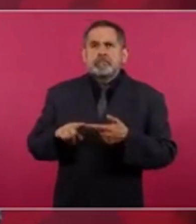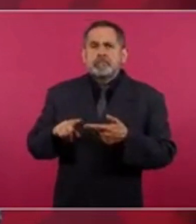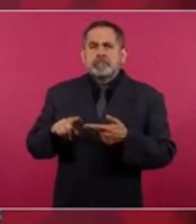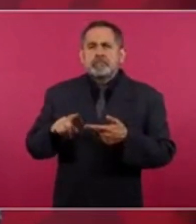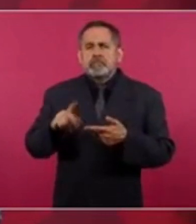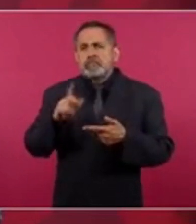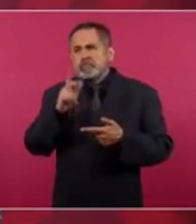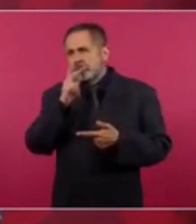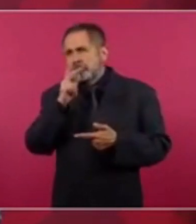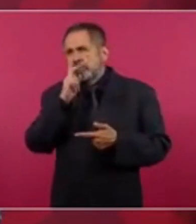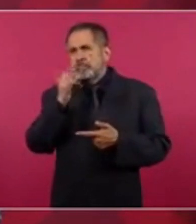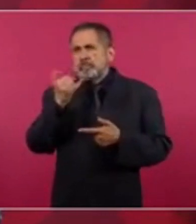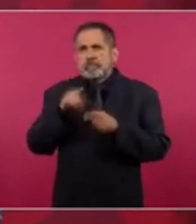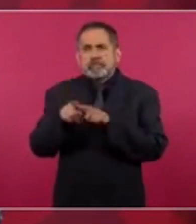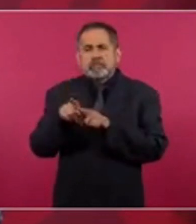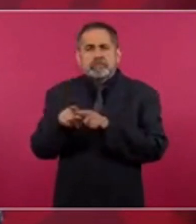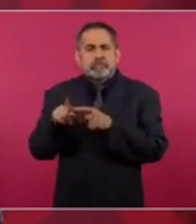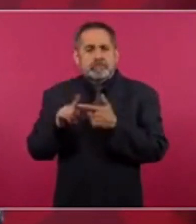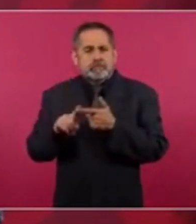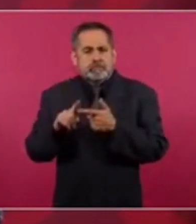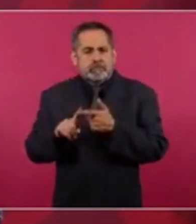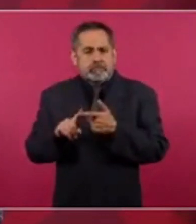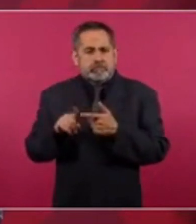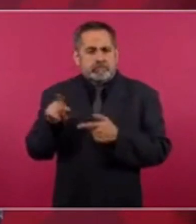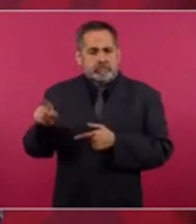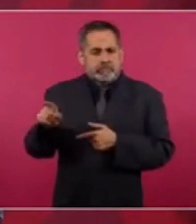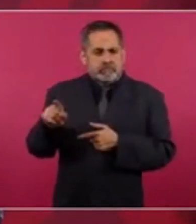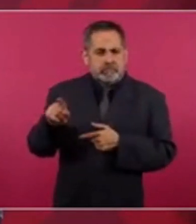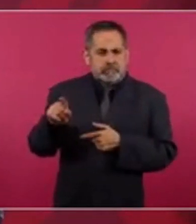hermano de Assange,